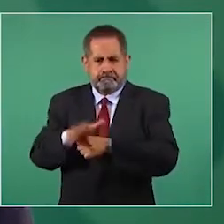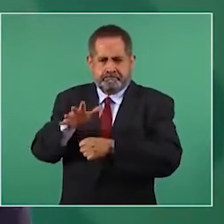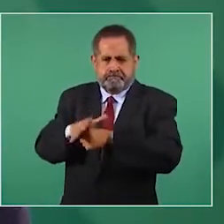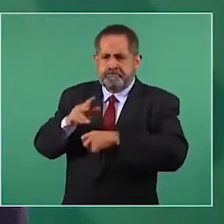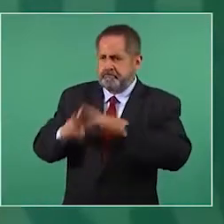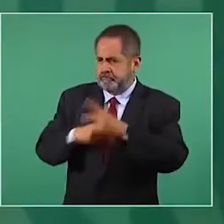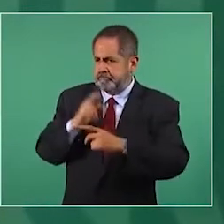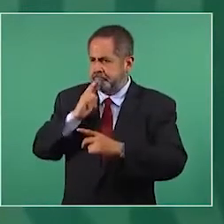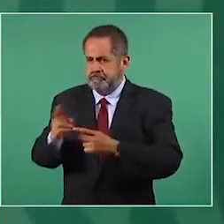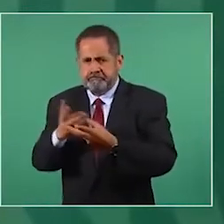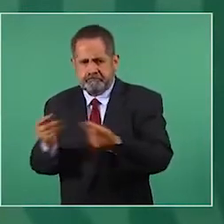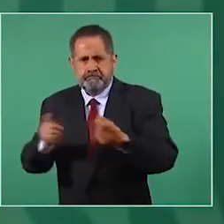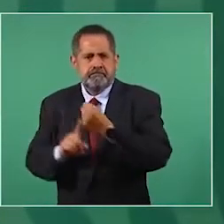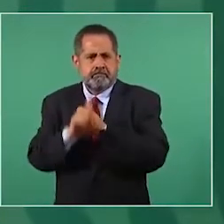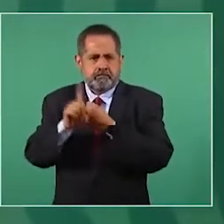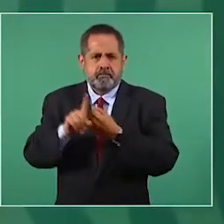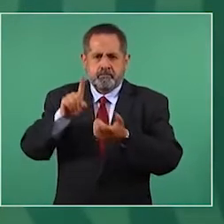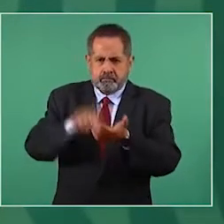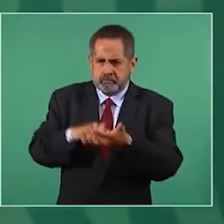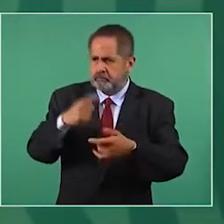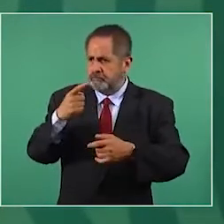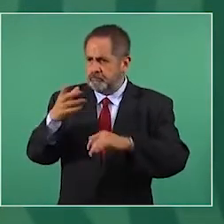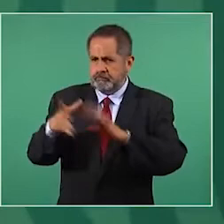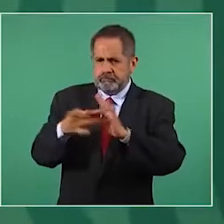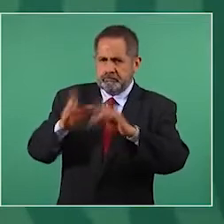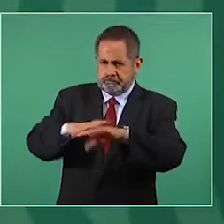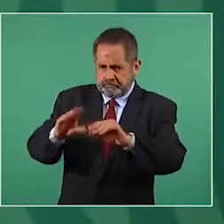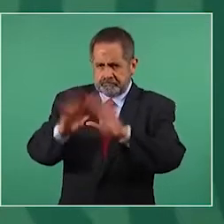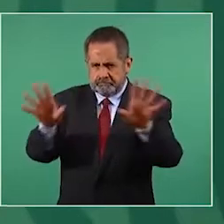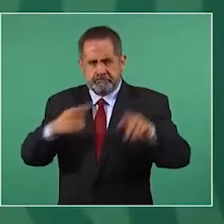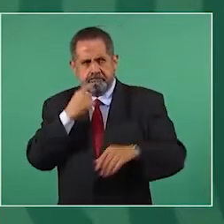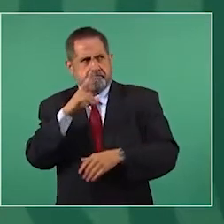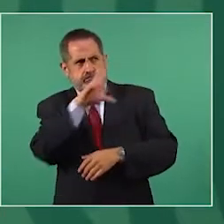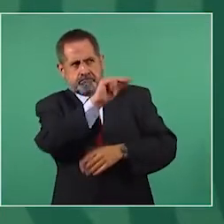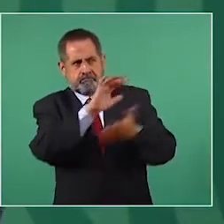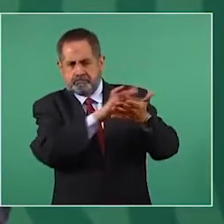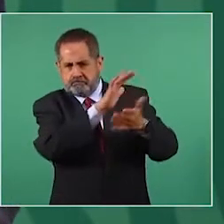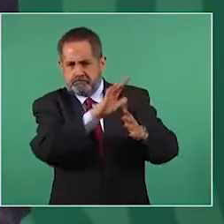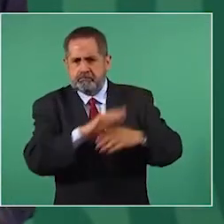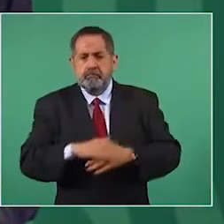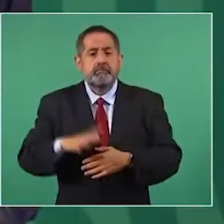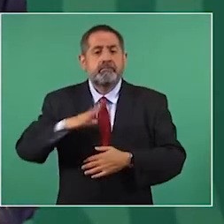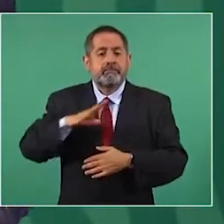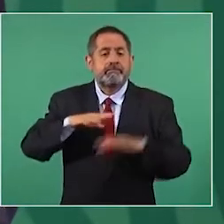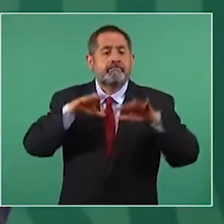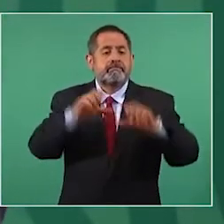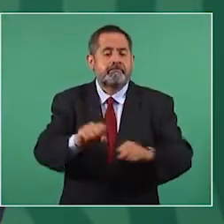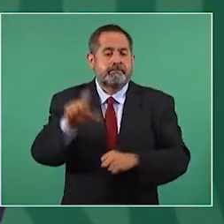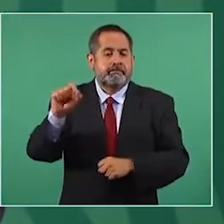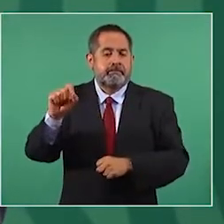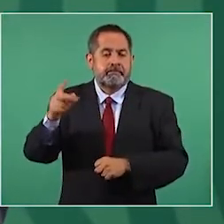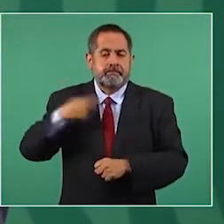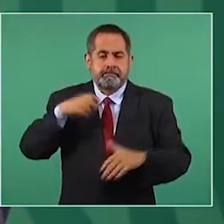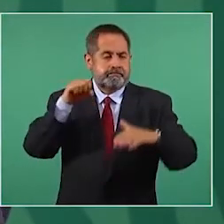resolver el problema y vamos a aclarar los hechos. Tenemos 20 detenidos,